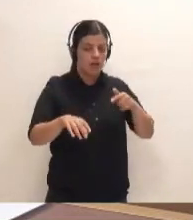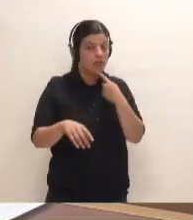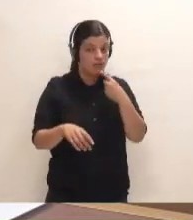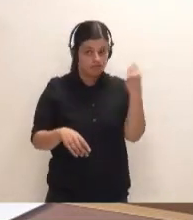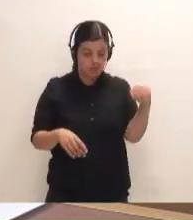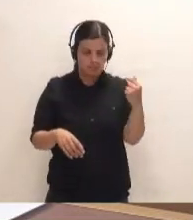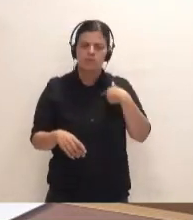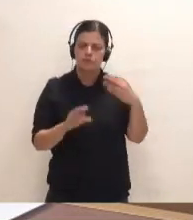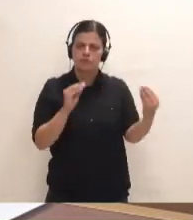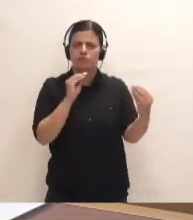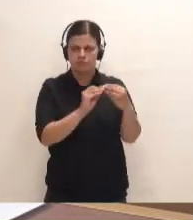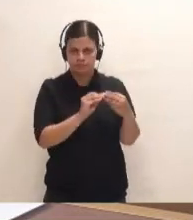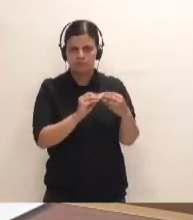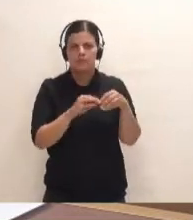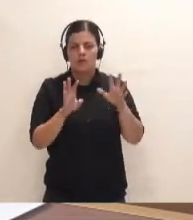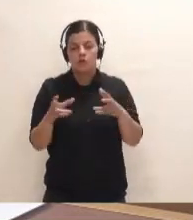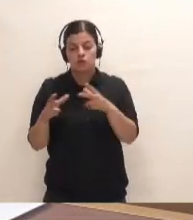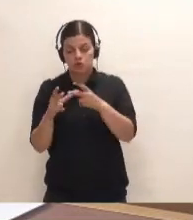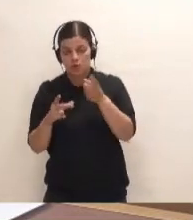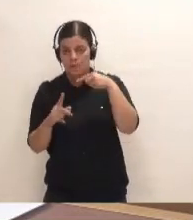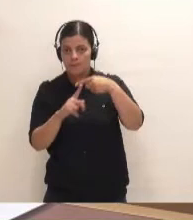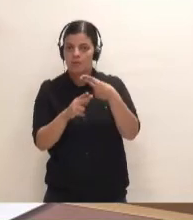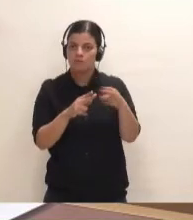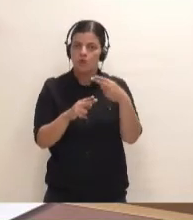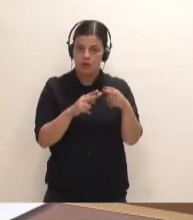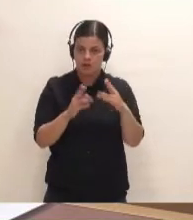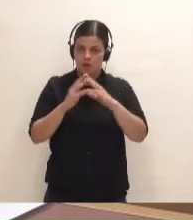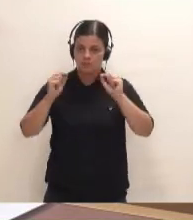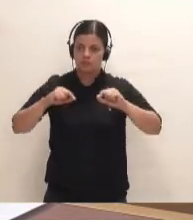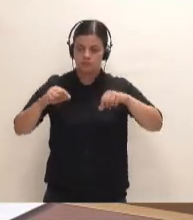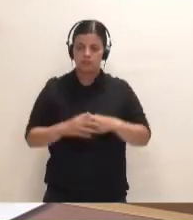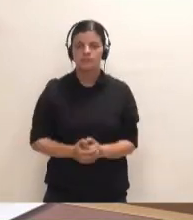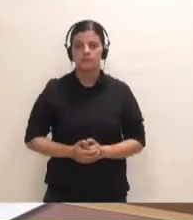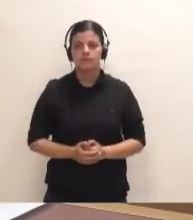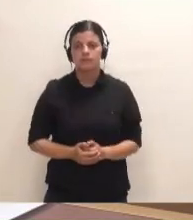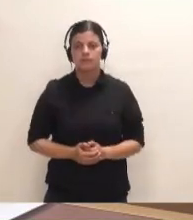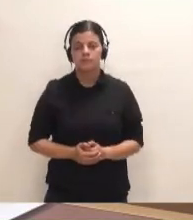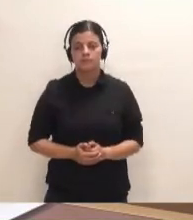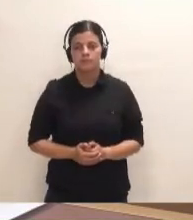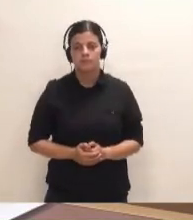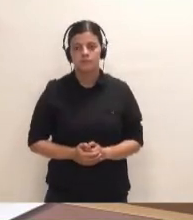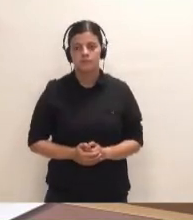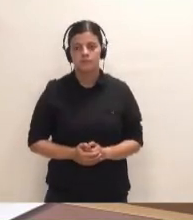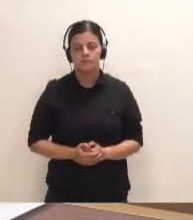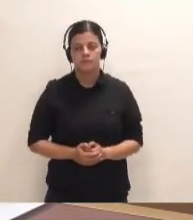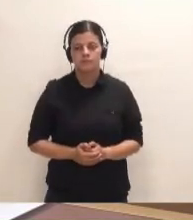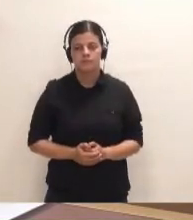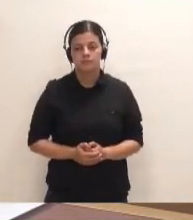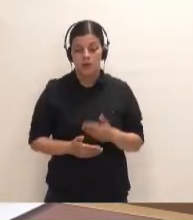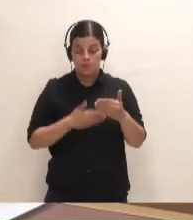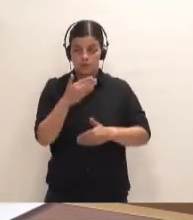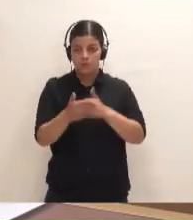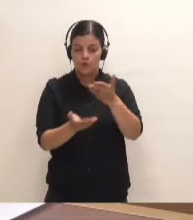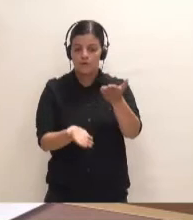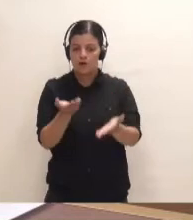acuerdo, social y político. Ese esfuerzo de evaluación, que creo que además tiene